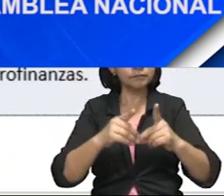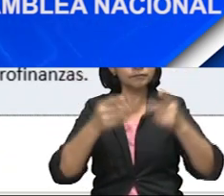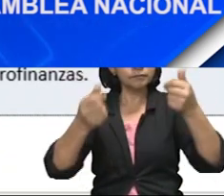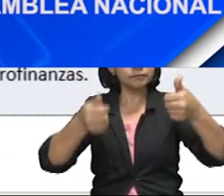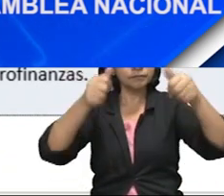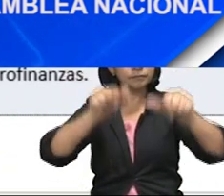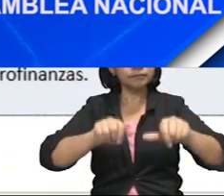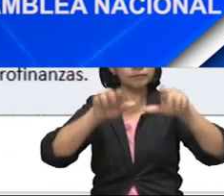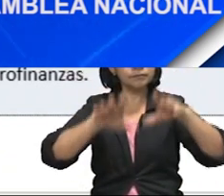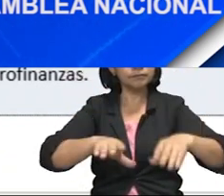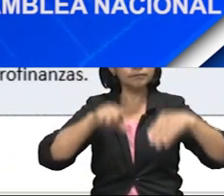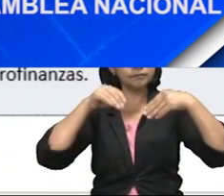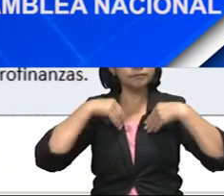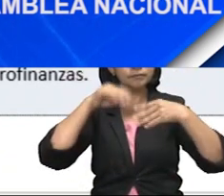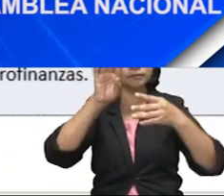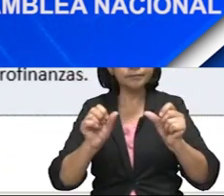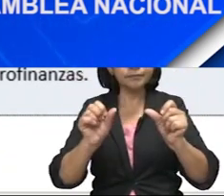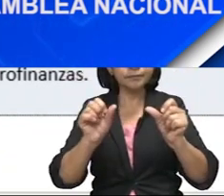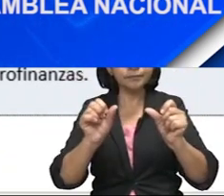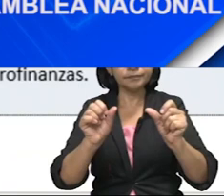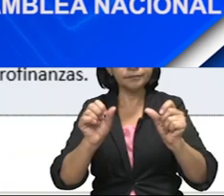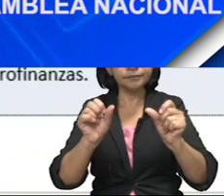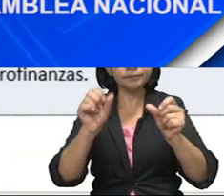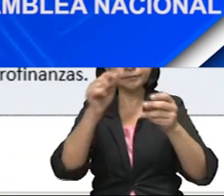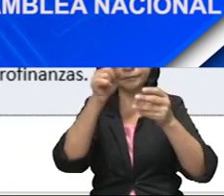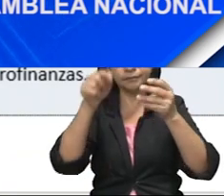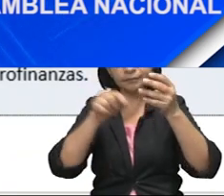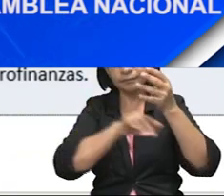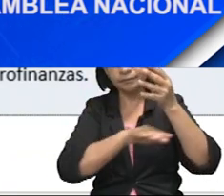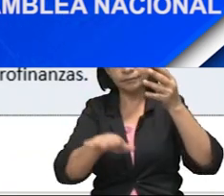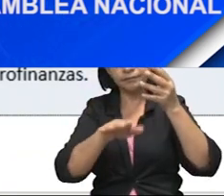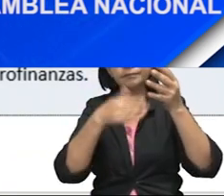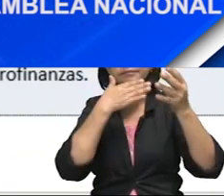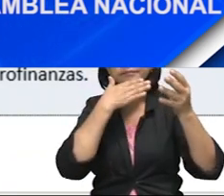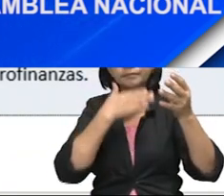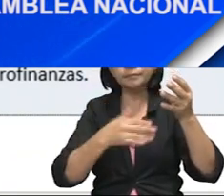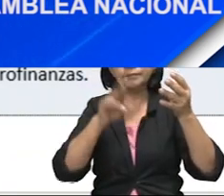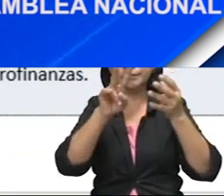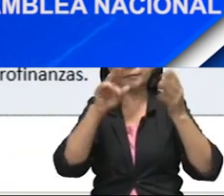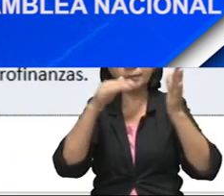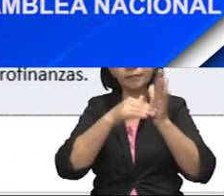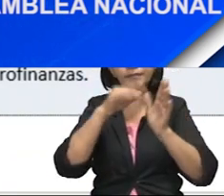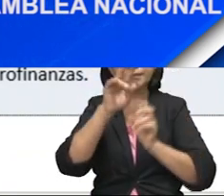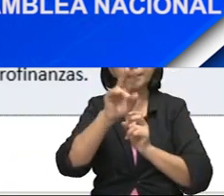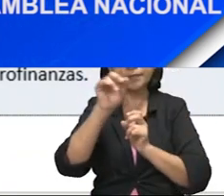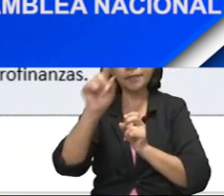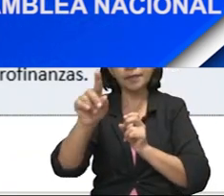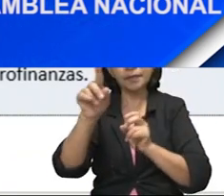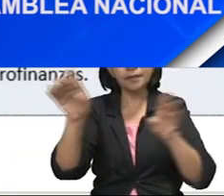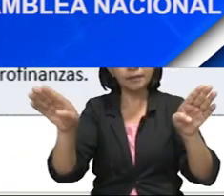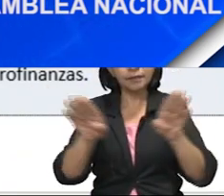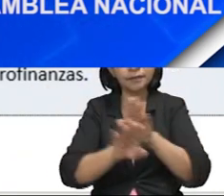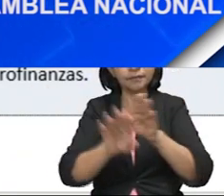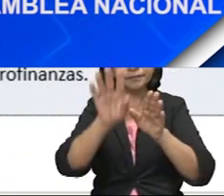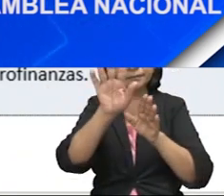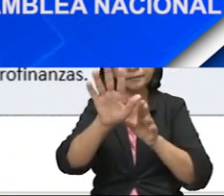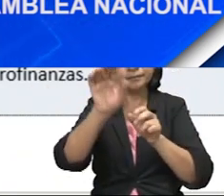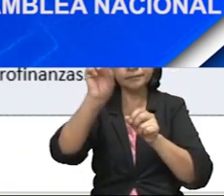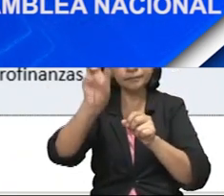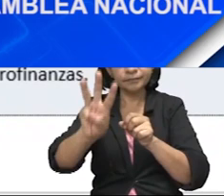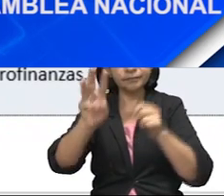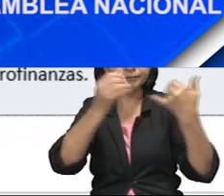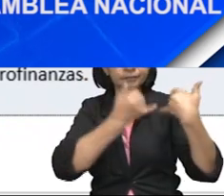aprobamos cuatro normas. Al cierre de diciembre de 2021, cerramos con 53